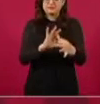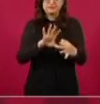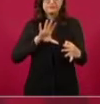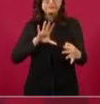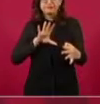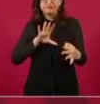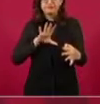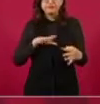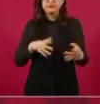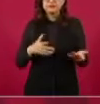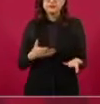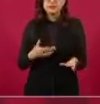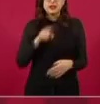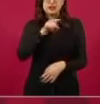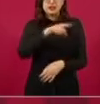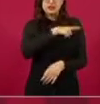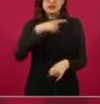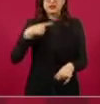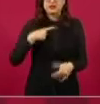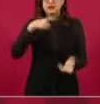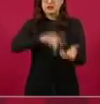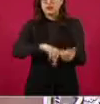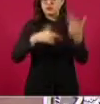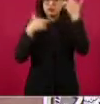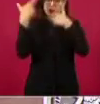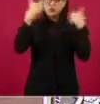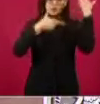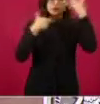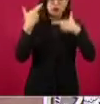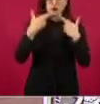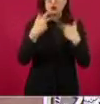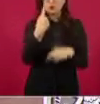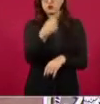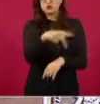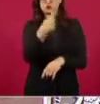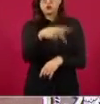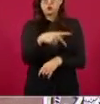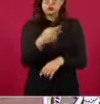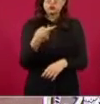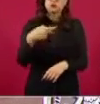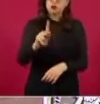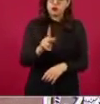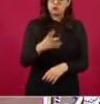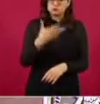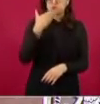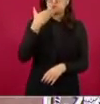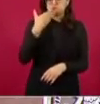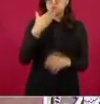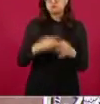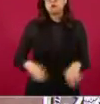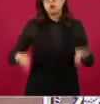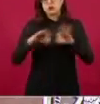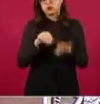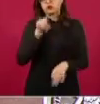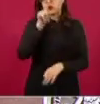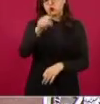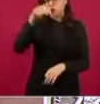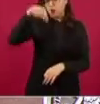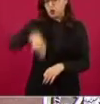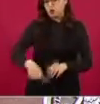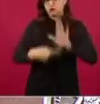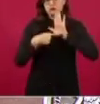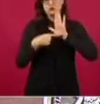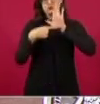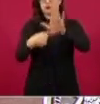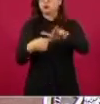Sin embargo, es importante que se dé a conocer aquí para que,